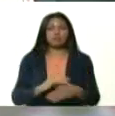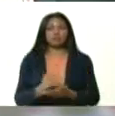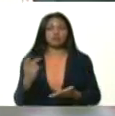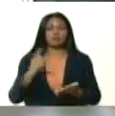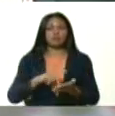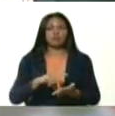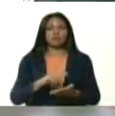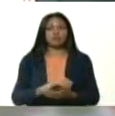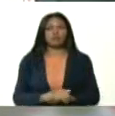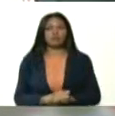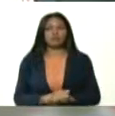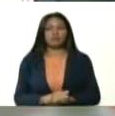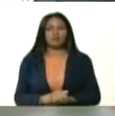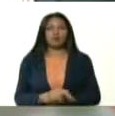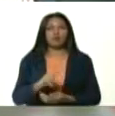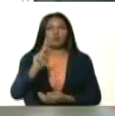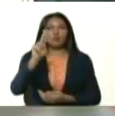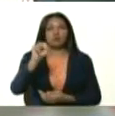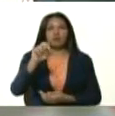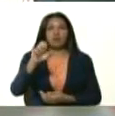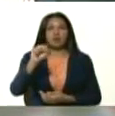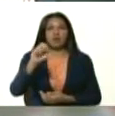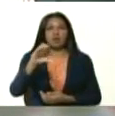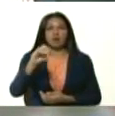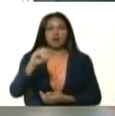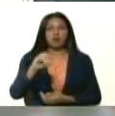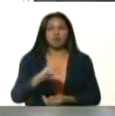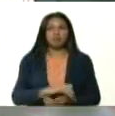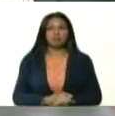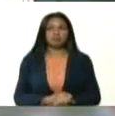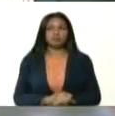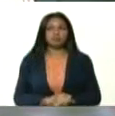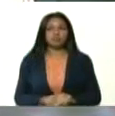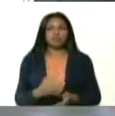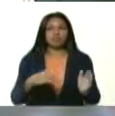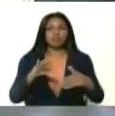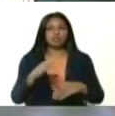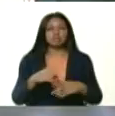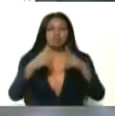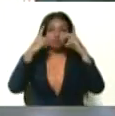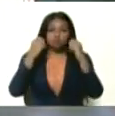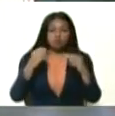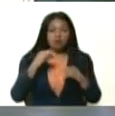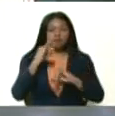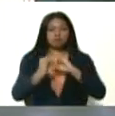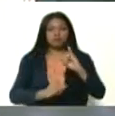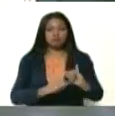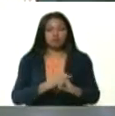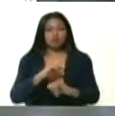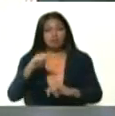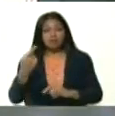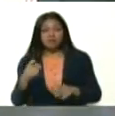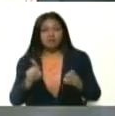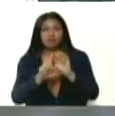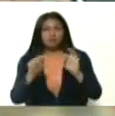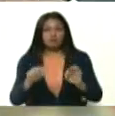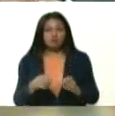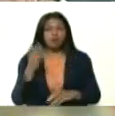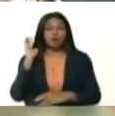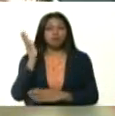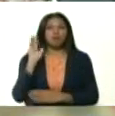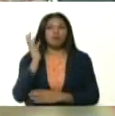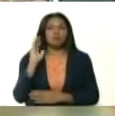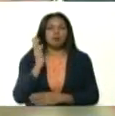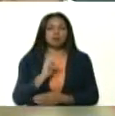participación de la UNESCO, con la participación de UNICEF, y 15 expertos internacionales. Mañana vamos a tener también un seminario